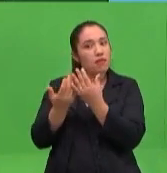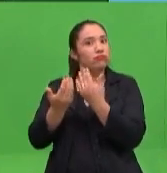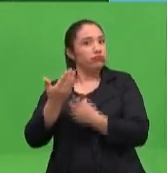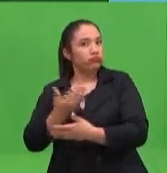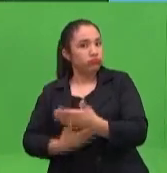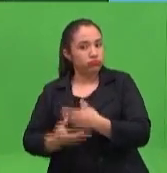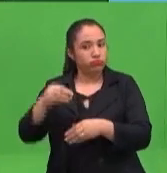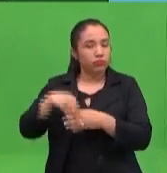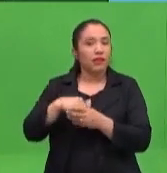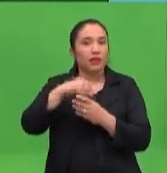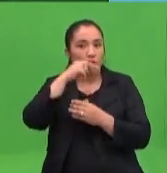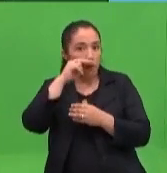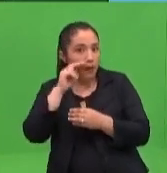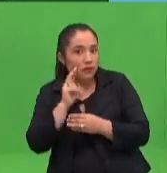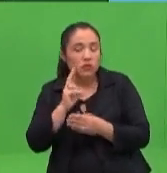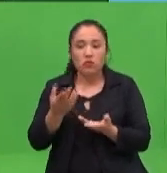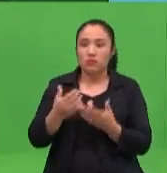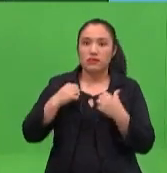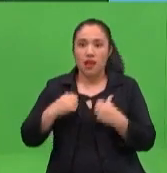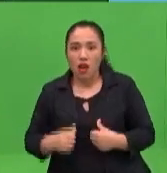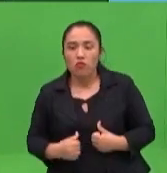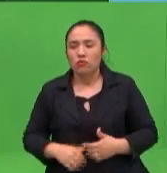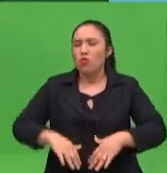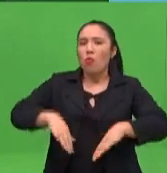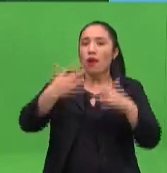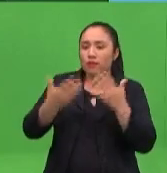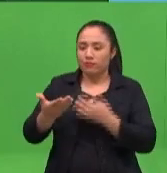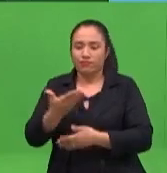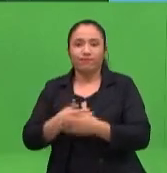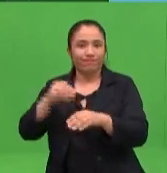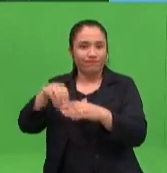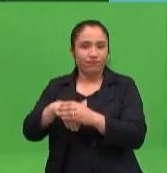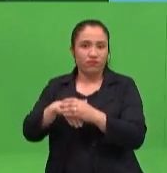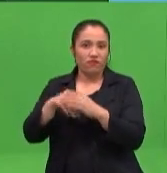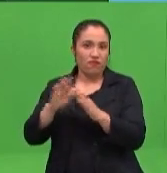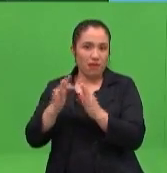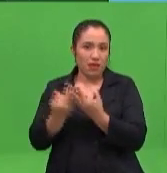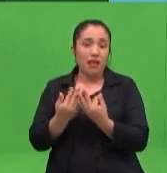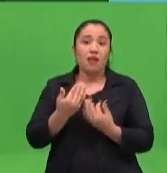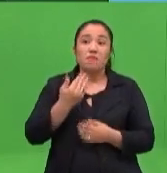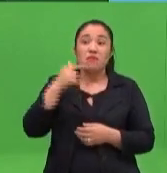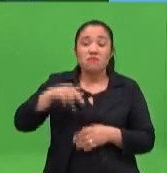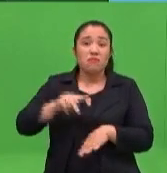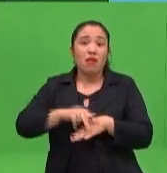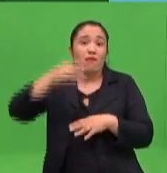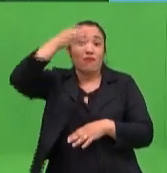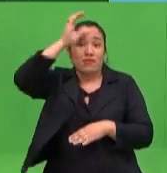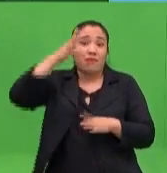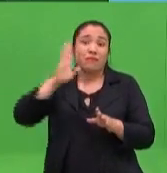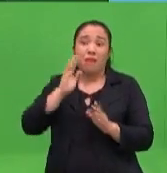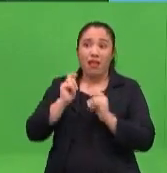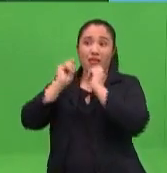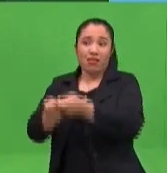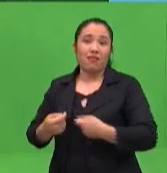educativo, de la salud, de la alimentación, todo recae en las madres, ¿verdad? Que son como pautas culturales que se fueron